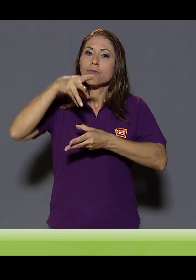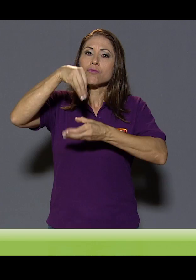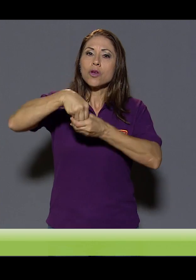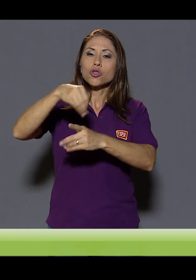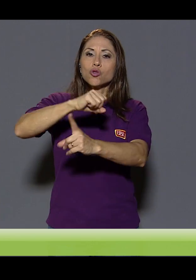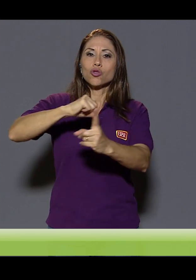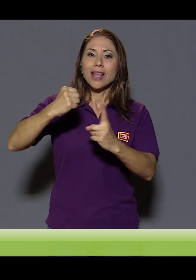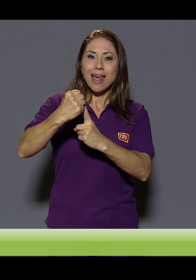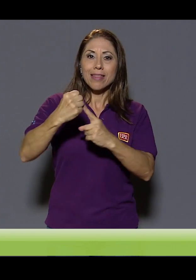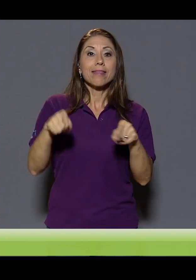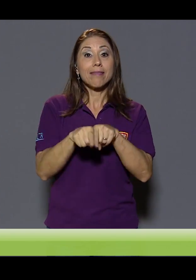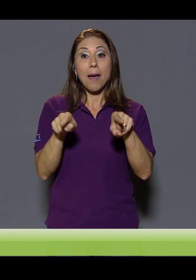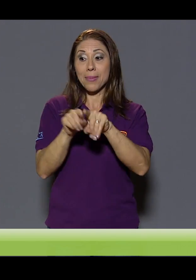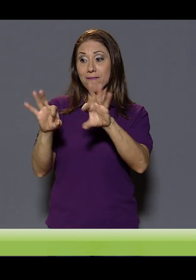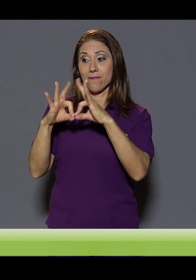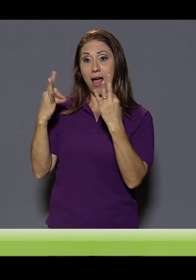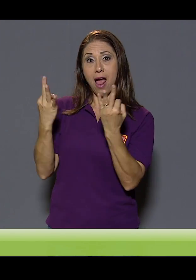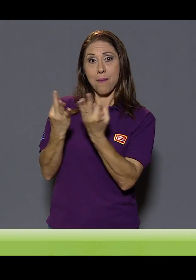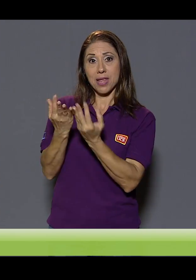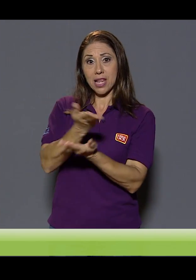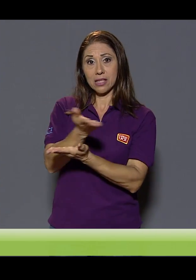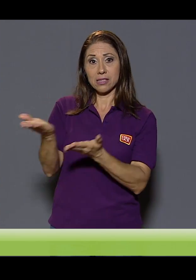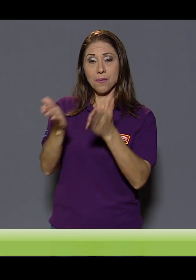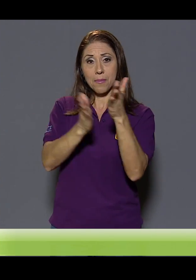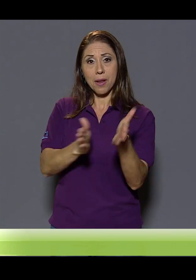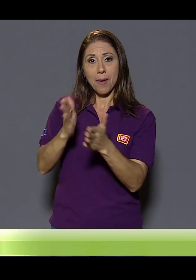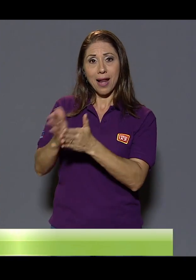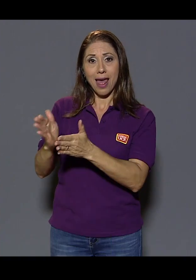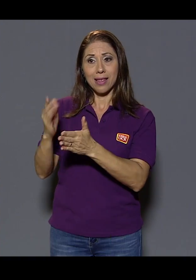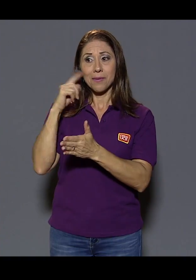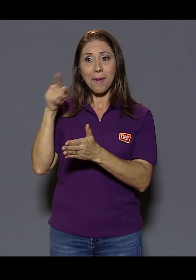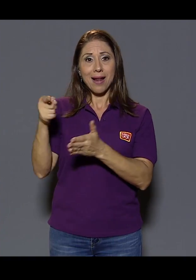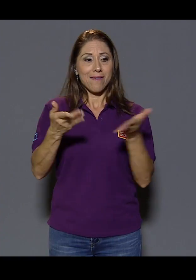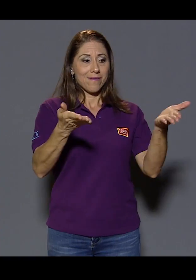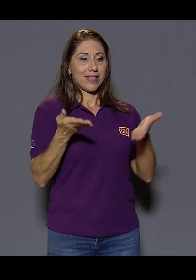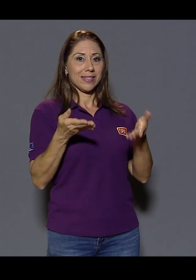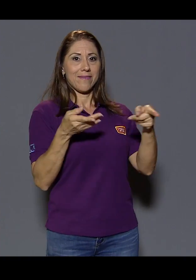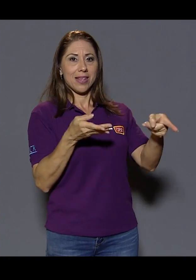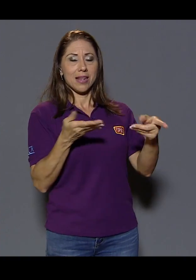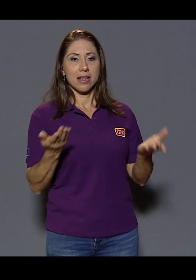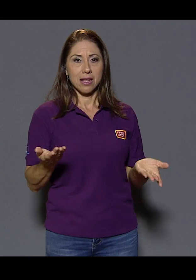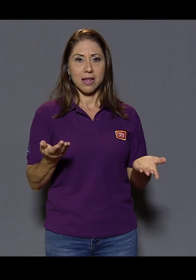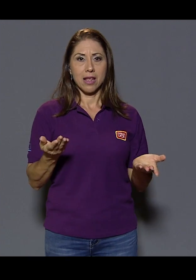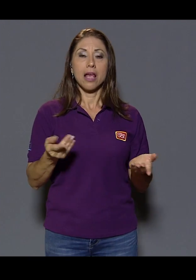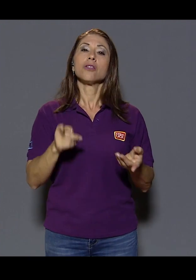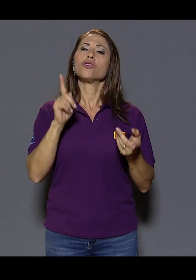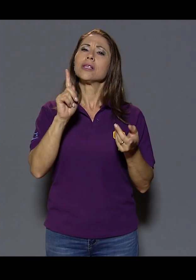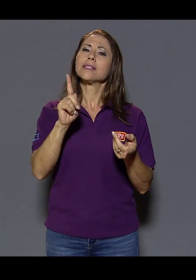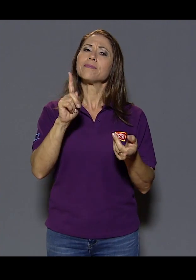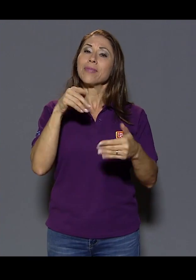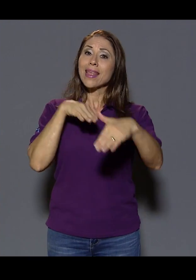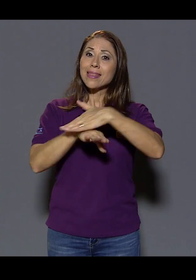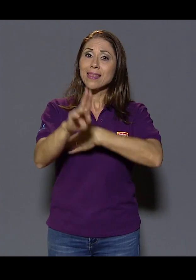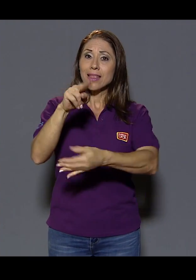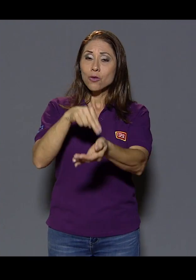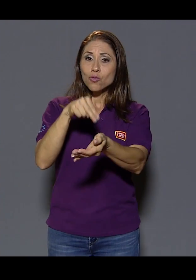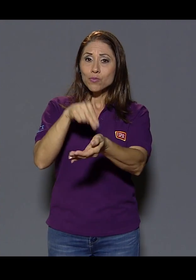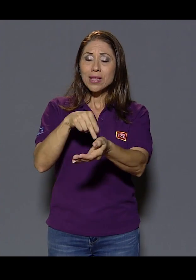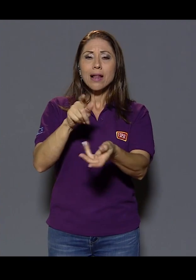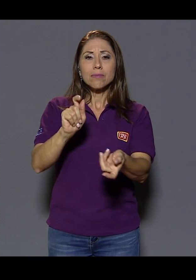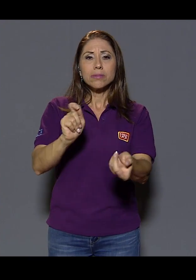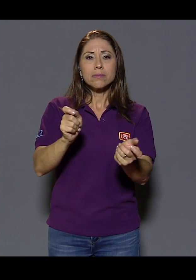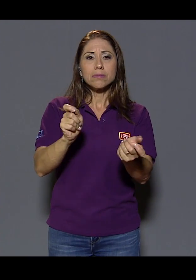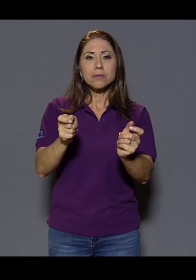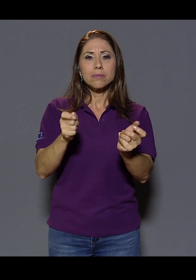familias también fuesen preparadas para recibirlos. Entonces, hubo una transformación al interior del